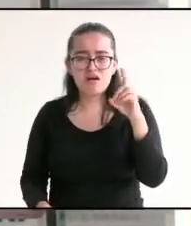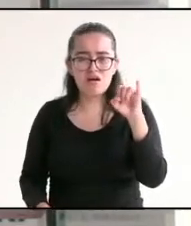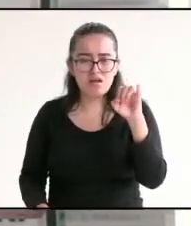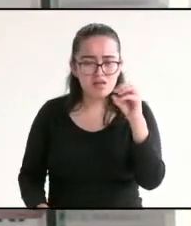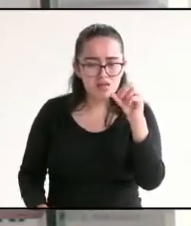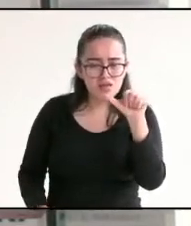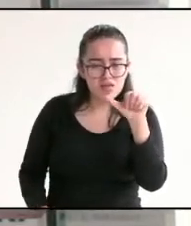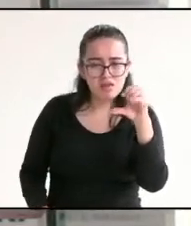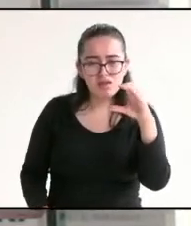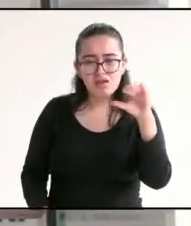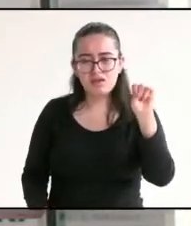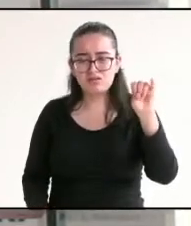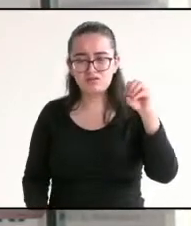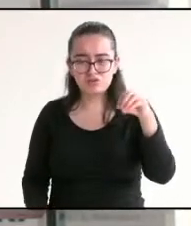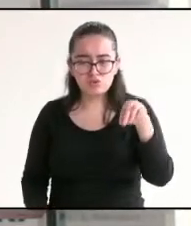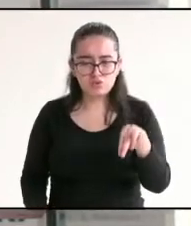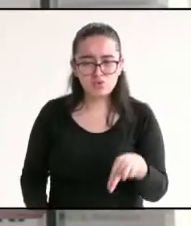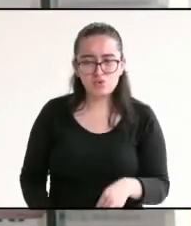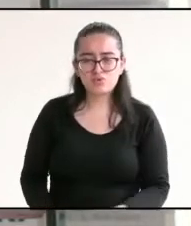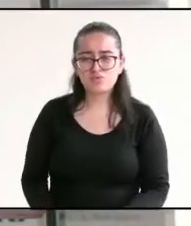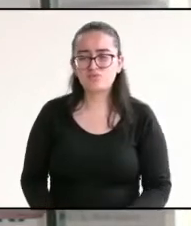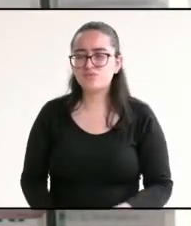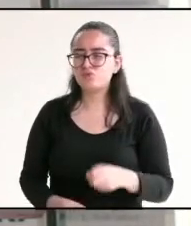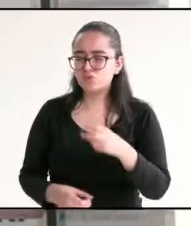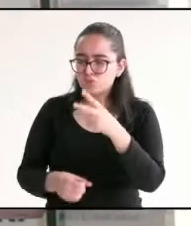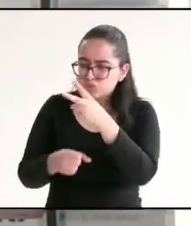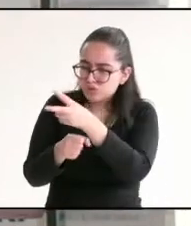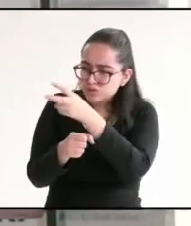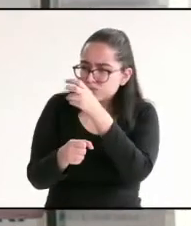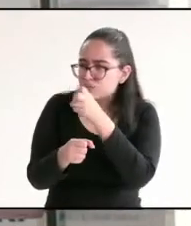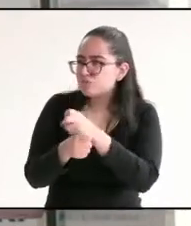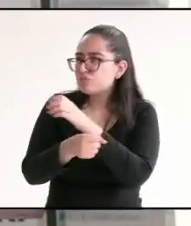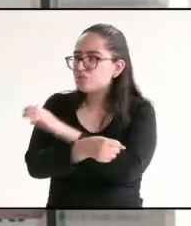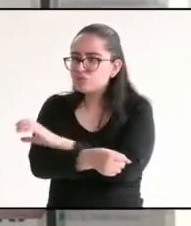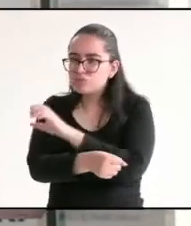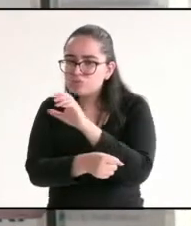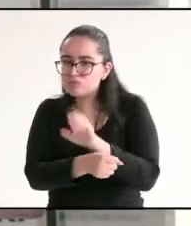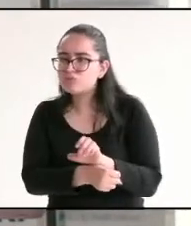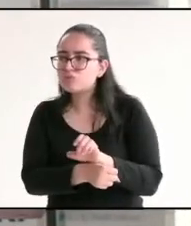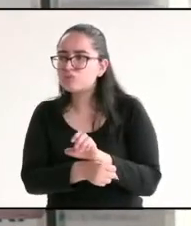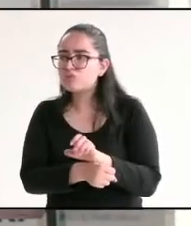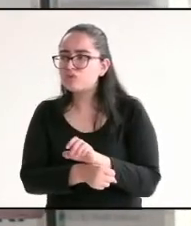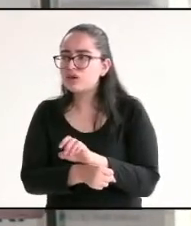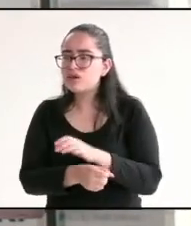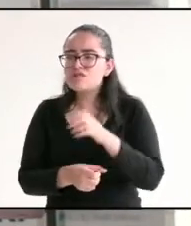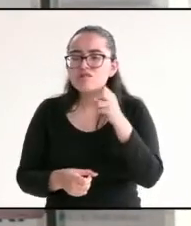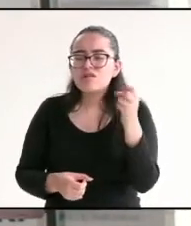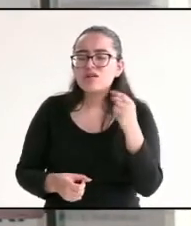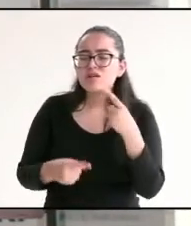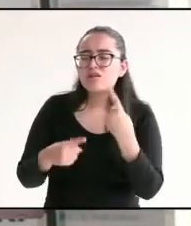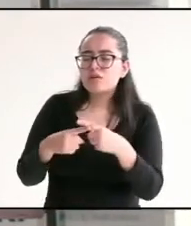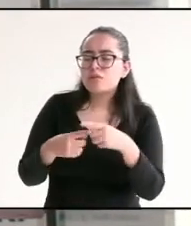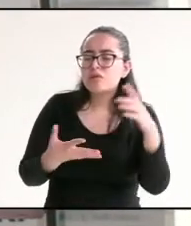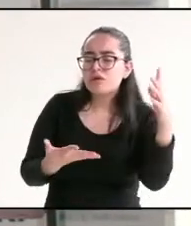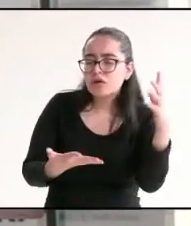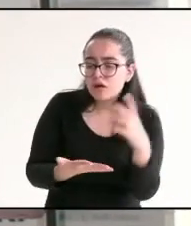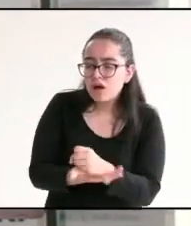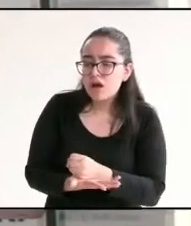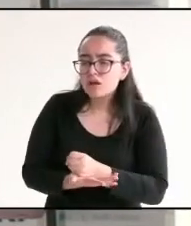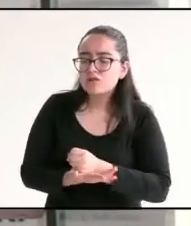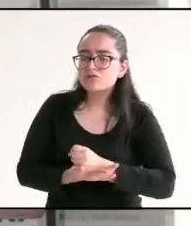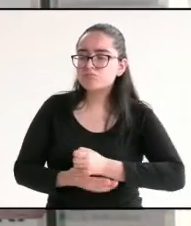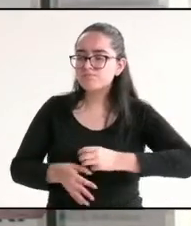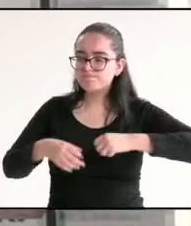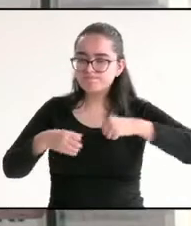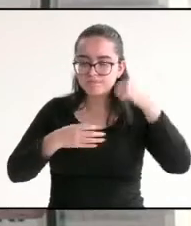las comunidades. Lo que yo le invito a todos mis compañeros, el que gane, por favor, que se ponga la camiseta,